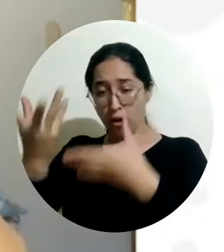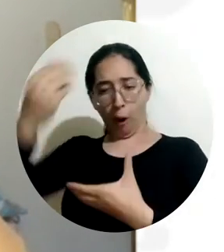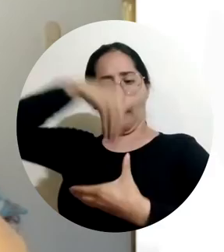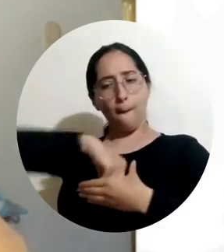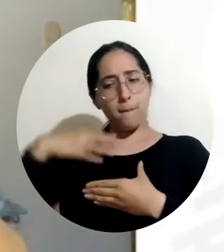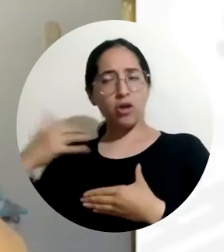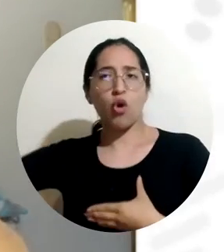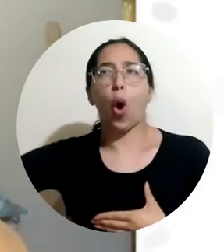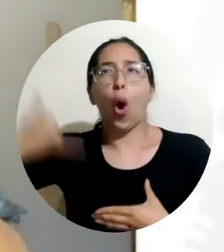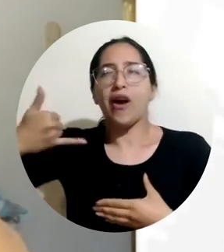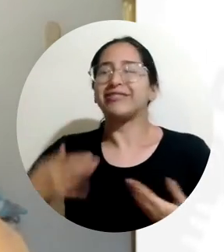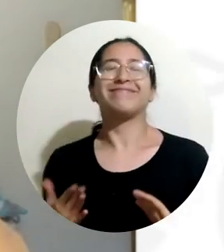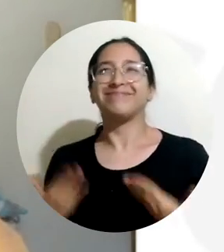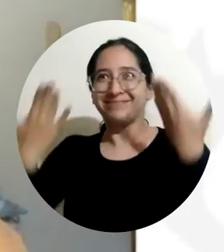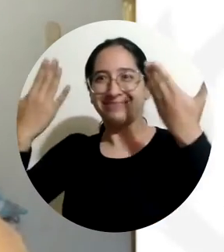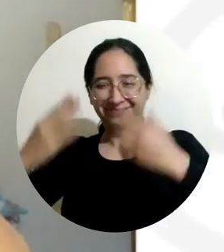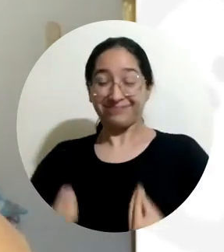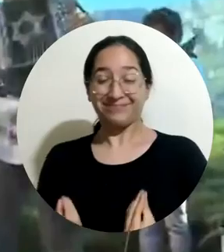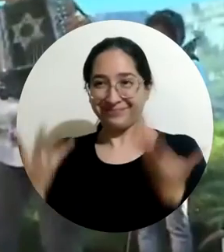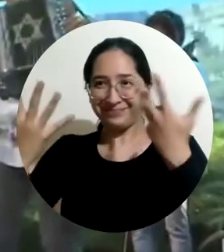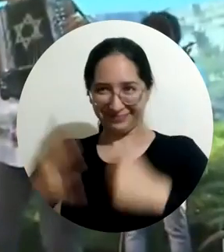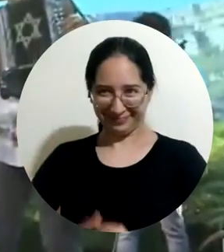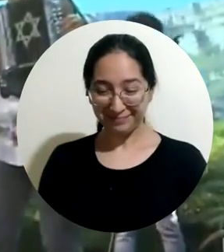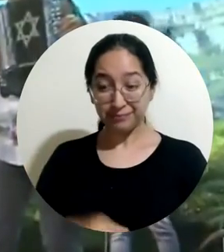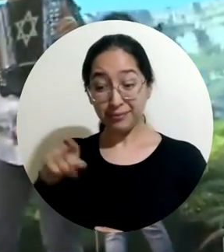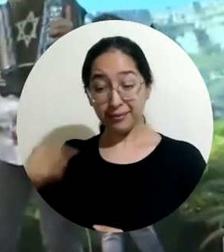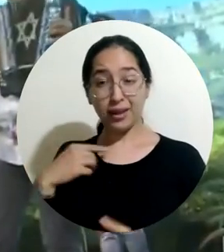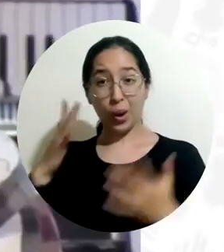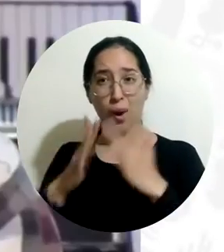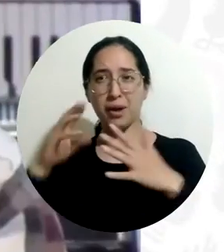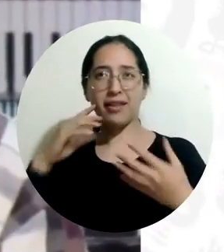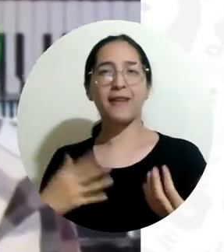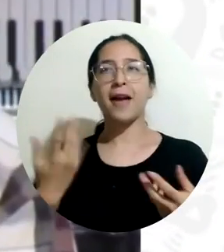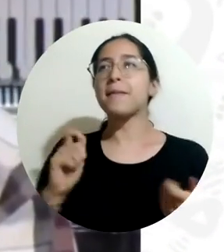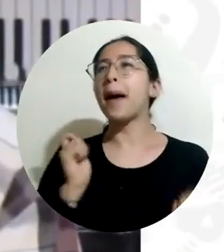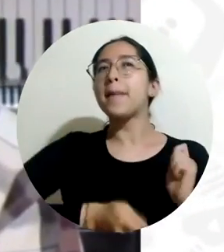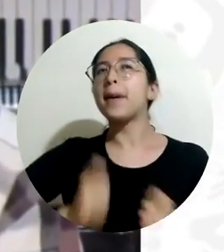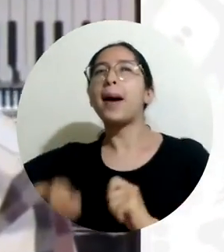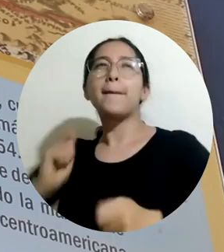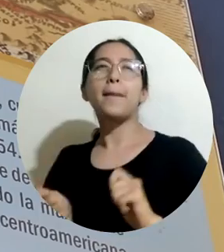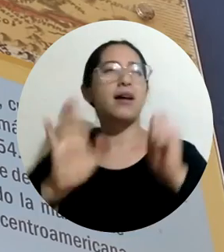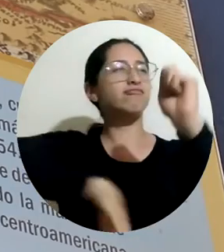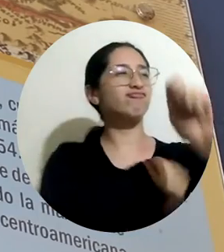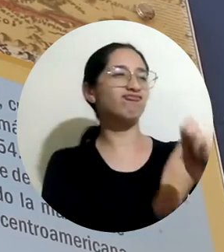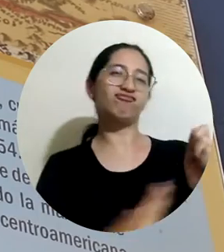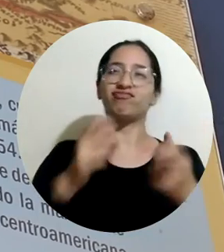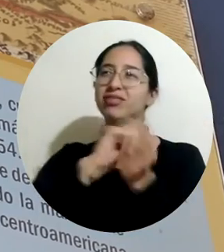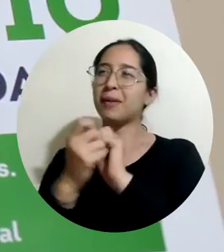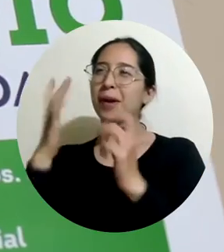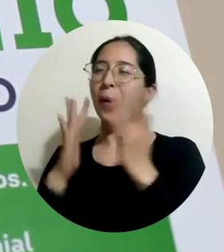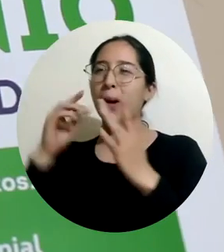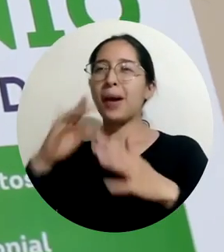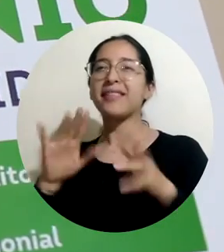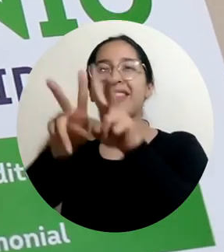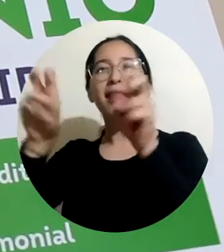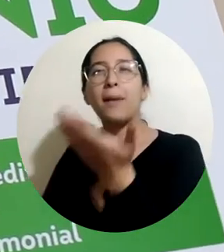adquiere un conocimiento nuevo, recuperese. Dentro de poco tiempo, este personaje del folclor se convertirá en un historiador y gestor